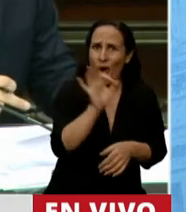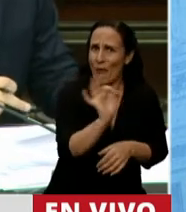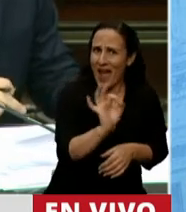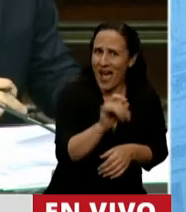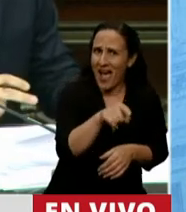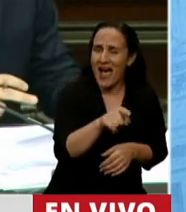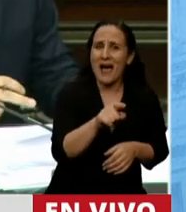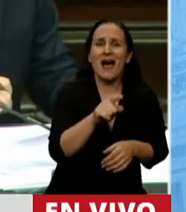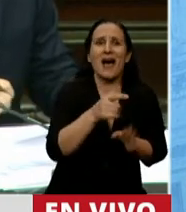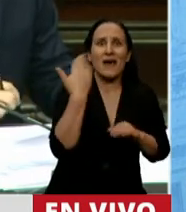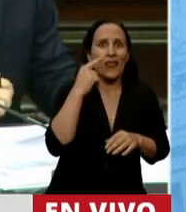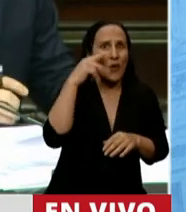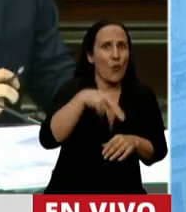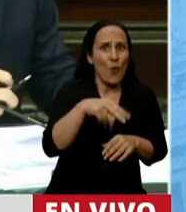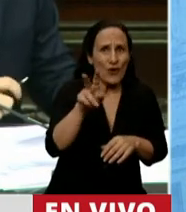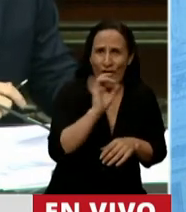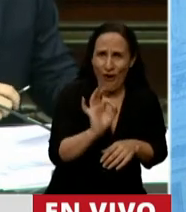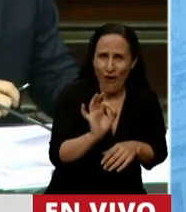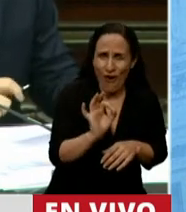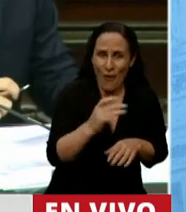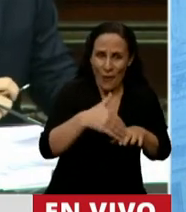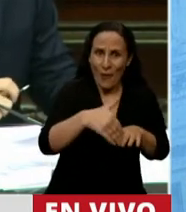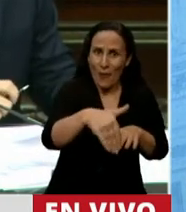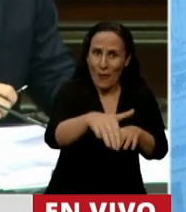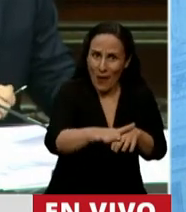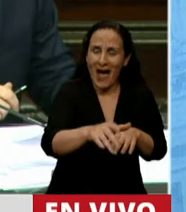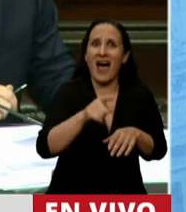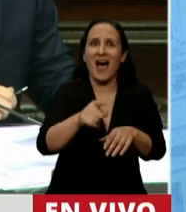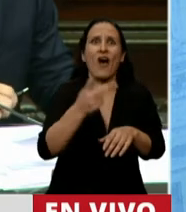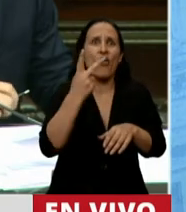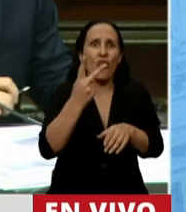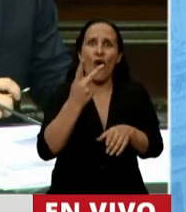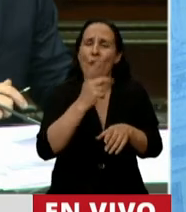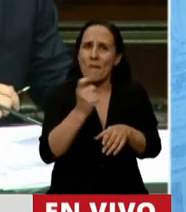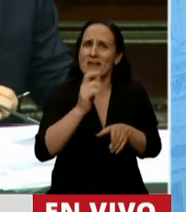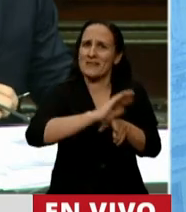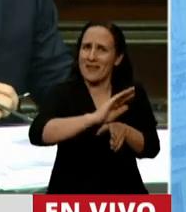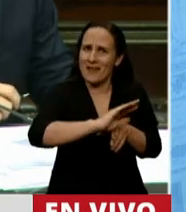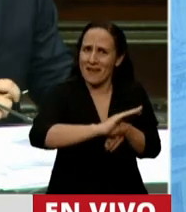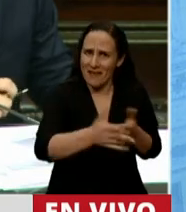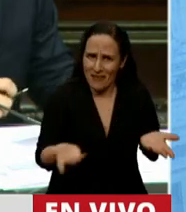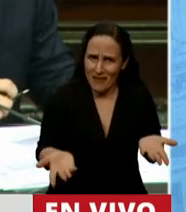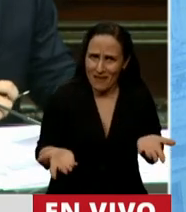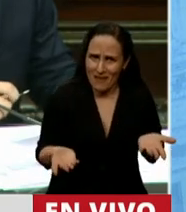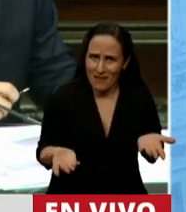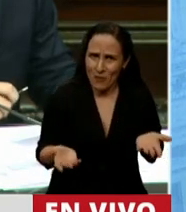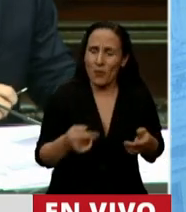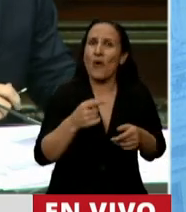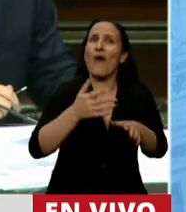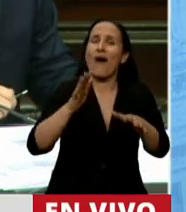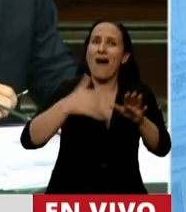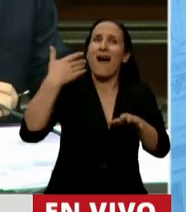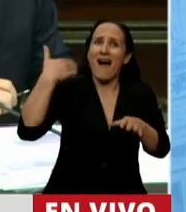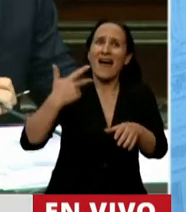mes de junio y que en pocos días más se van a devengar dos sueldos y que en algunos casos se han devengado tres